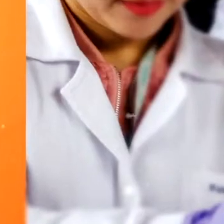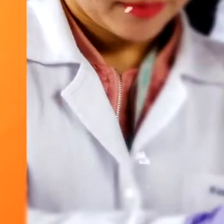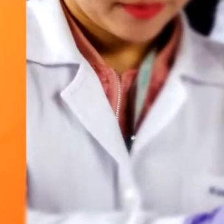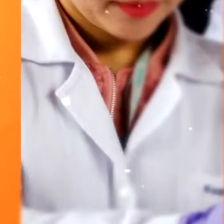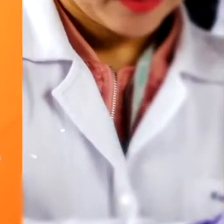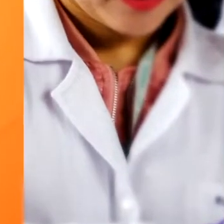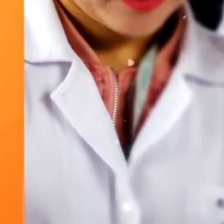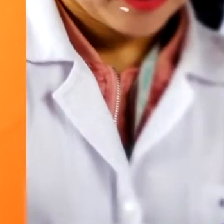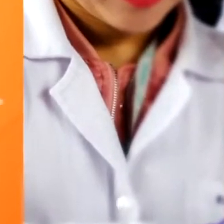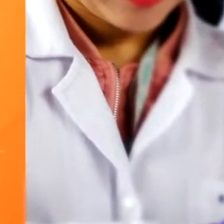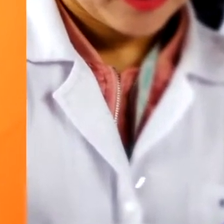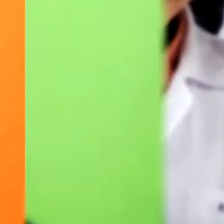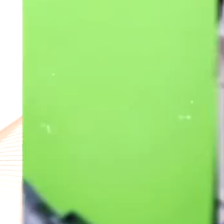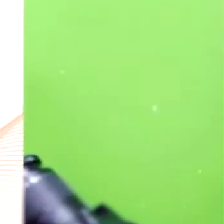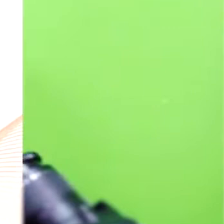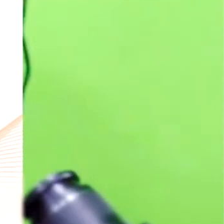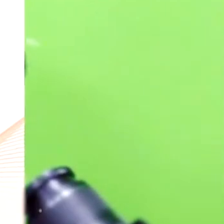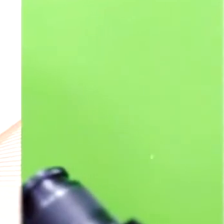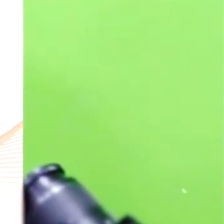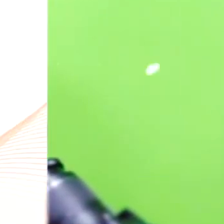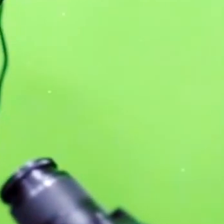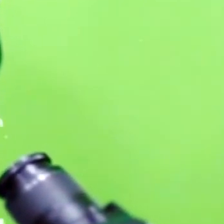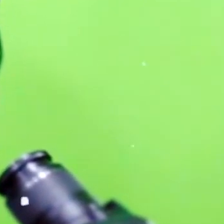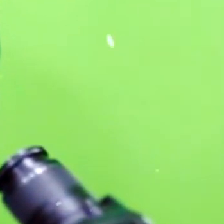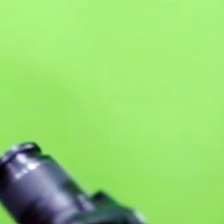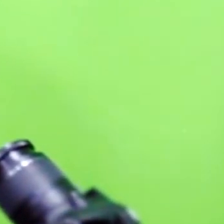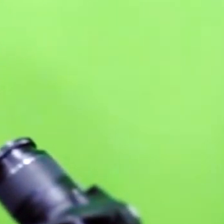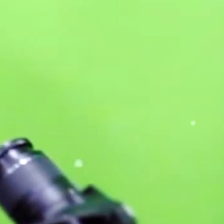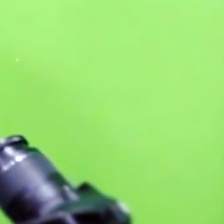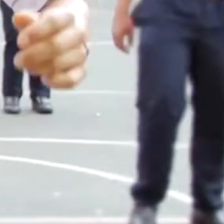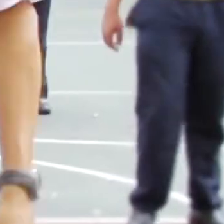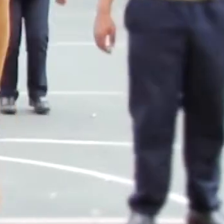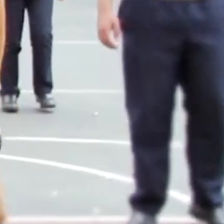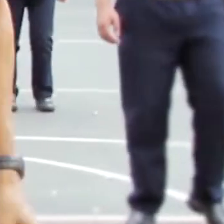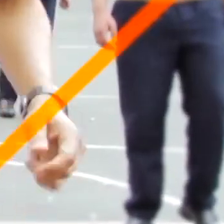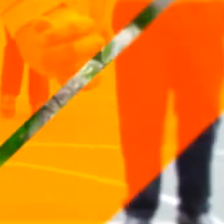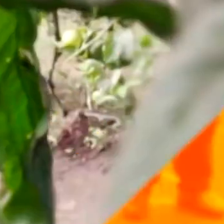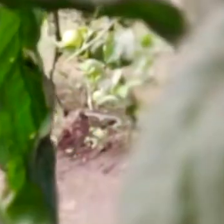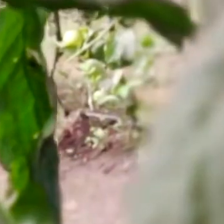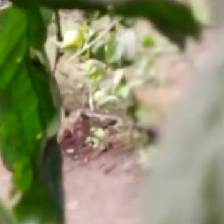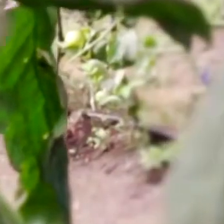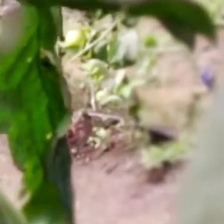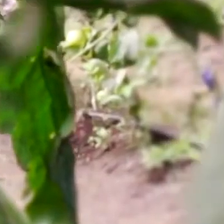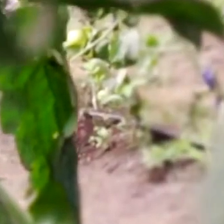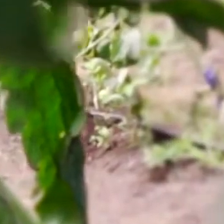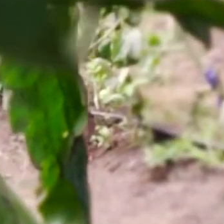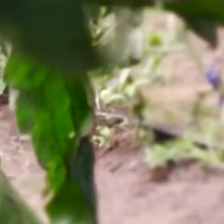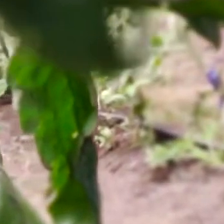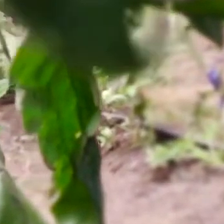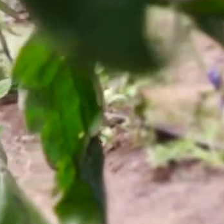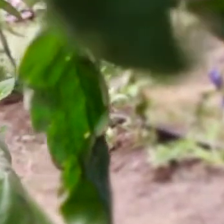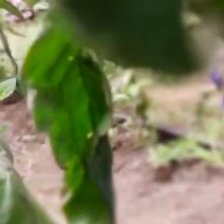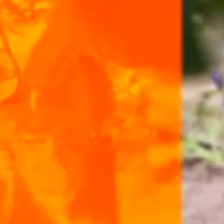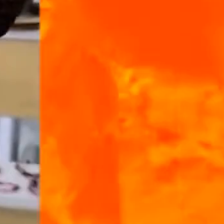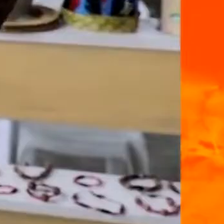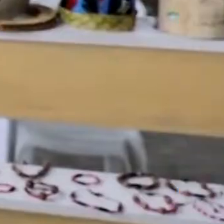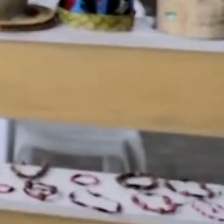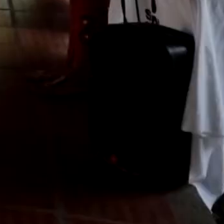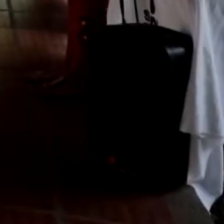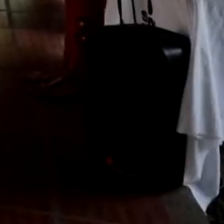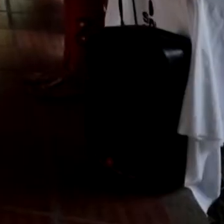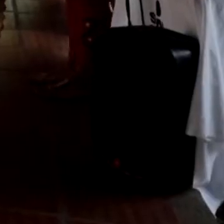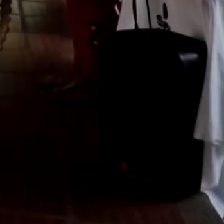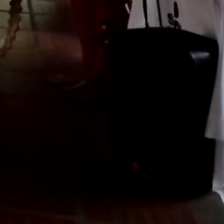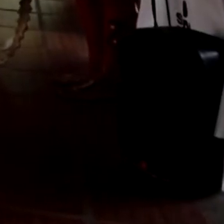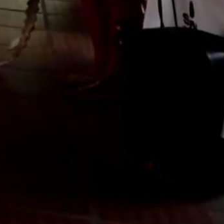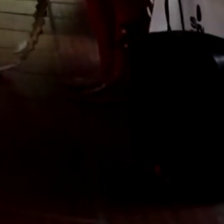Cena al Aire, cena al Aire, un espacio para todos, para